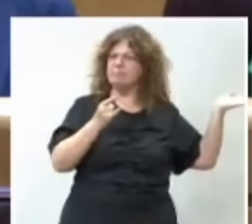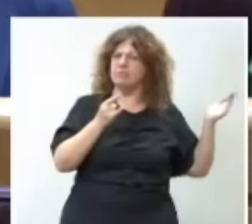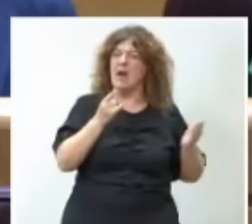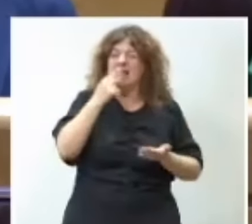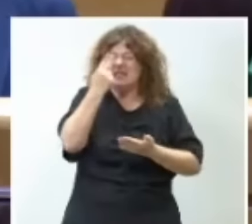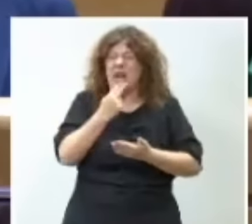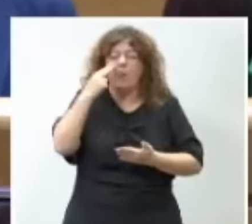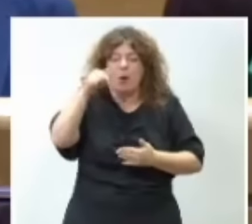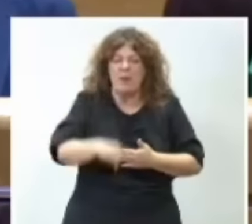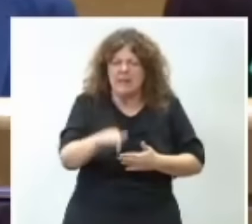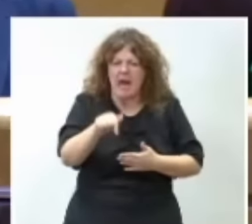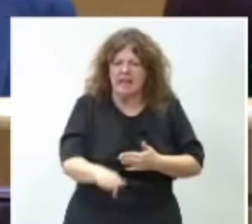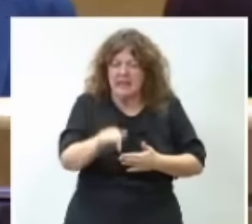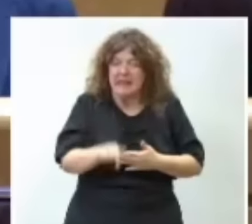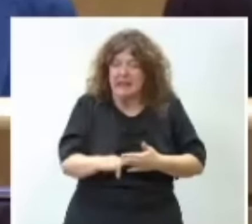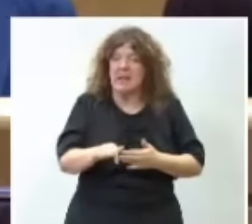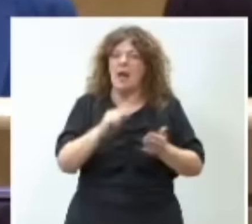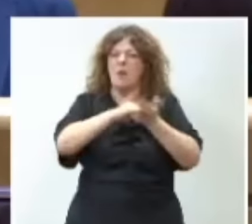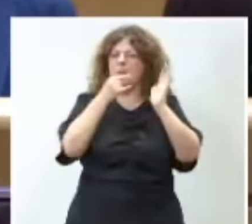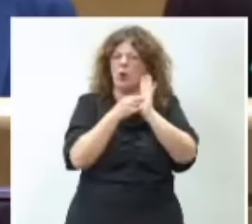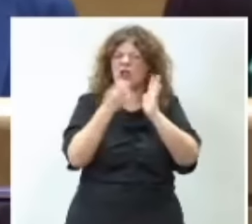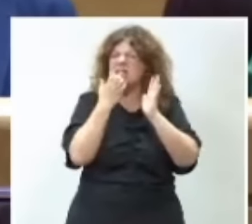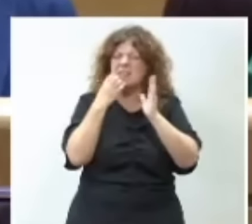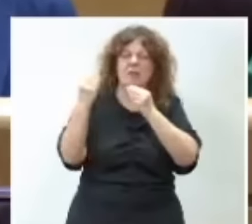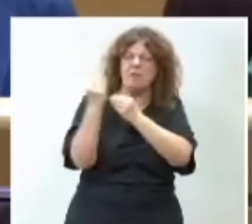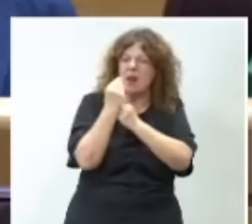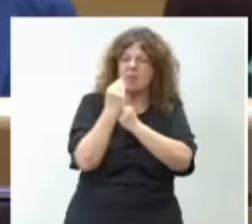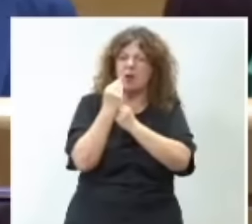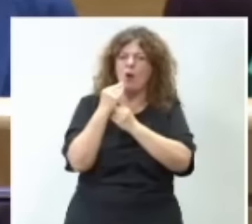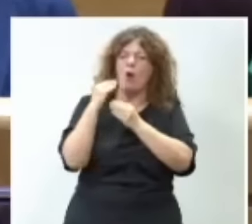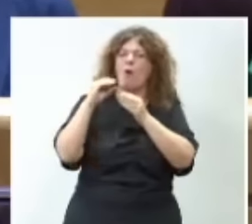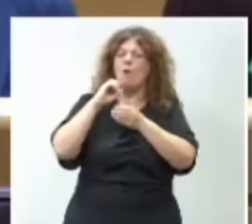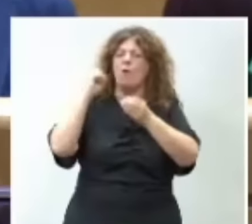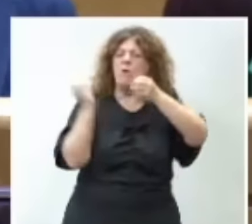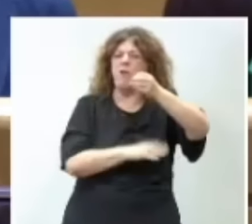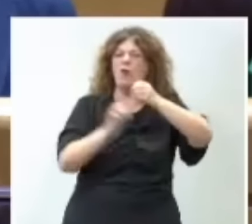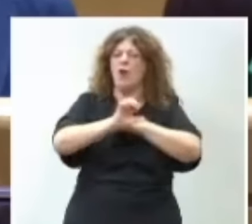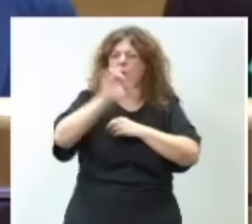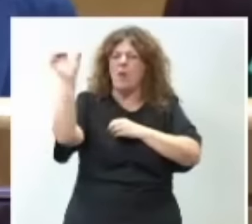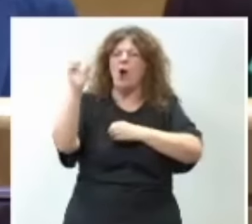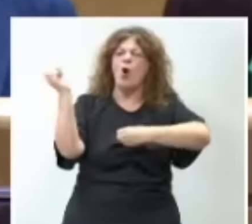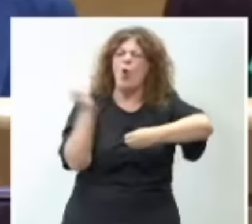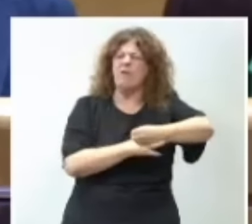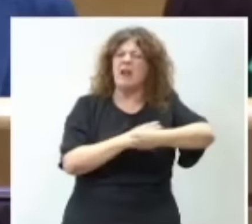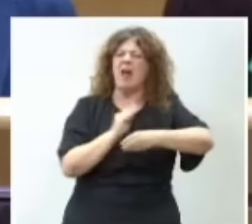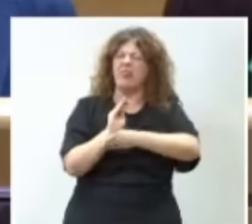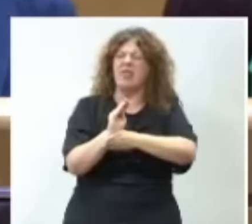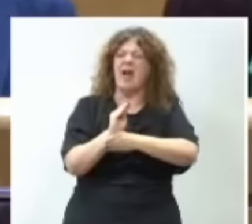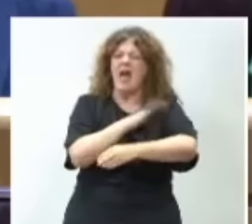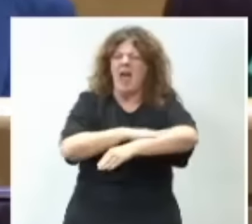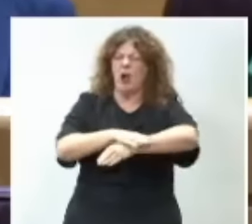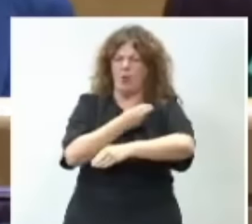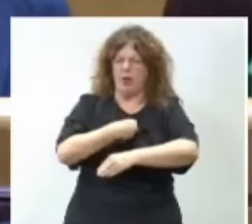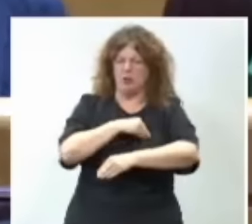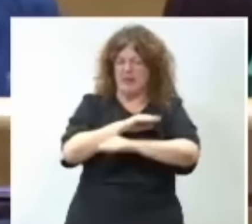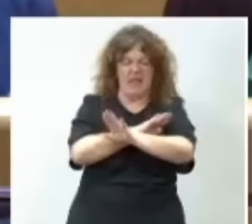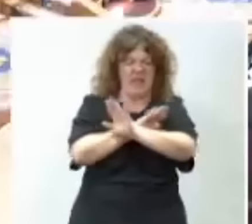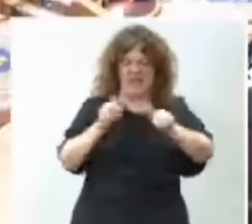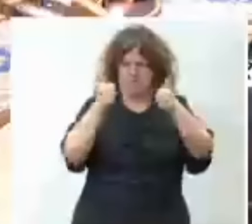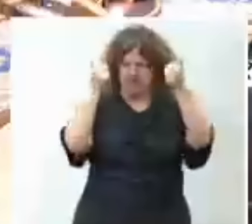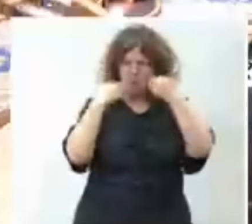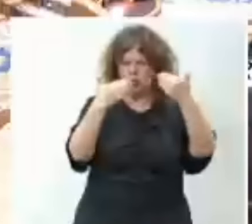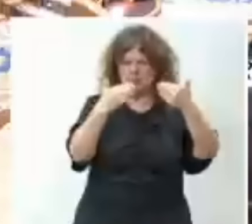a que ese proyecto, si no hay financiación en fondos europeos, lo va a financiar el Gobierno de España. Nada más y muchas gracias, señora Presidenta.